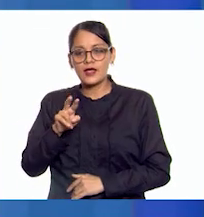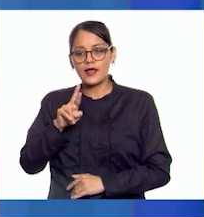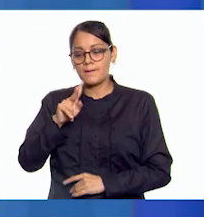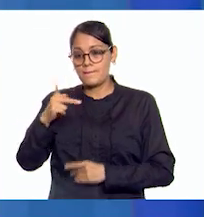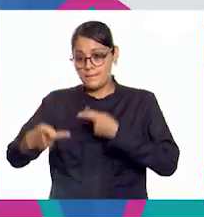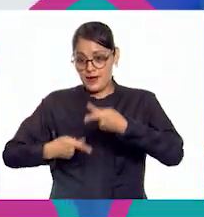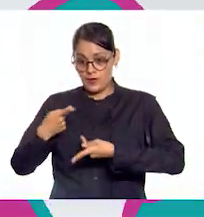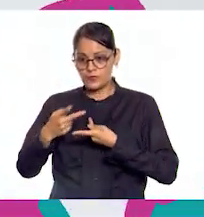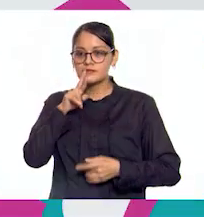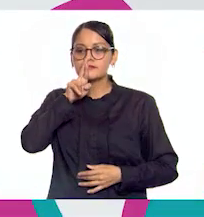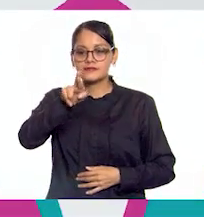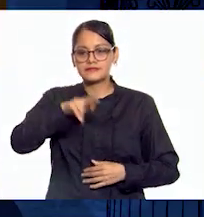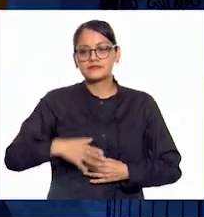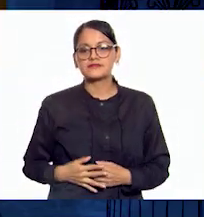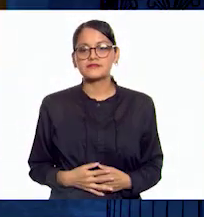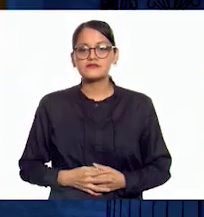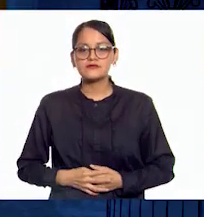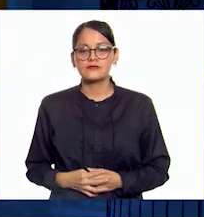posteriores.